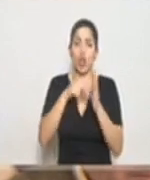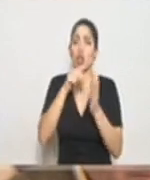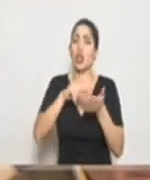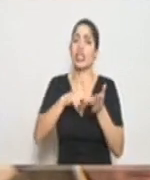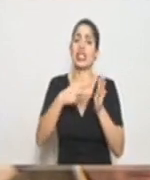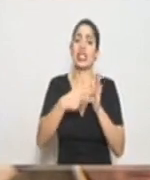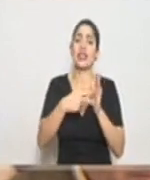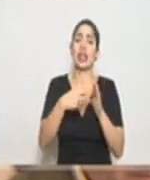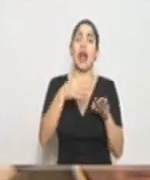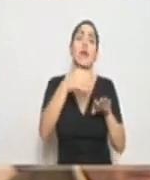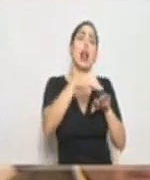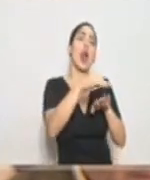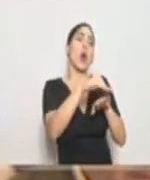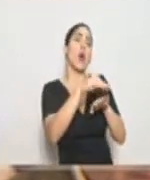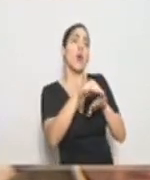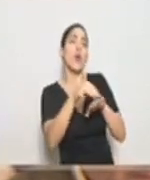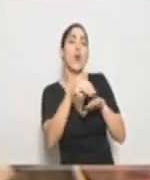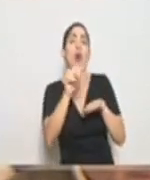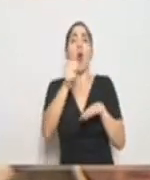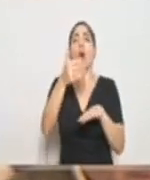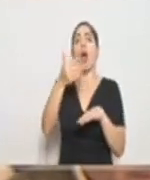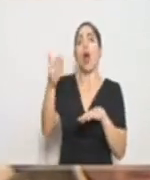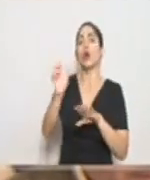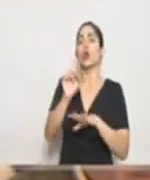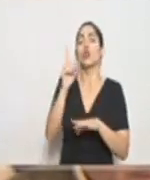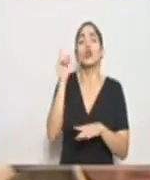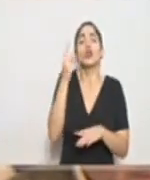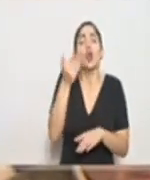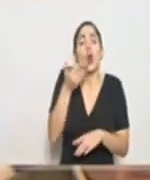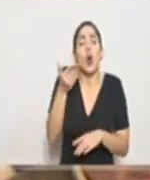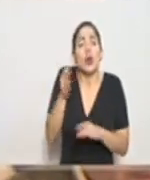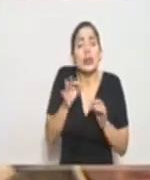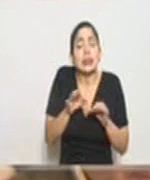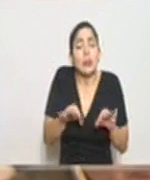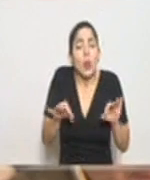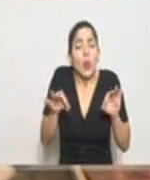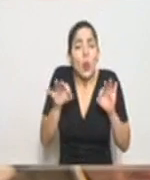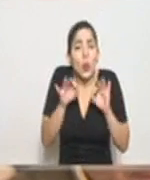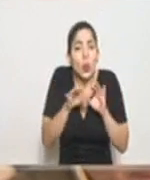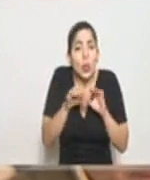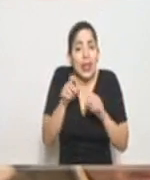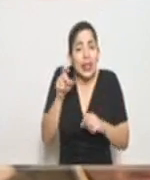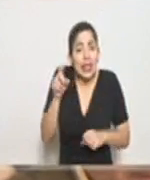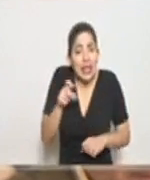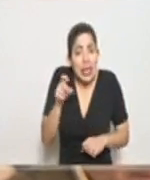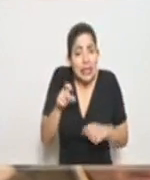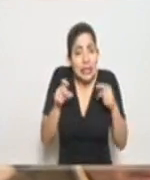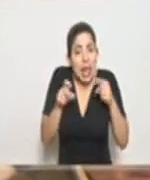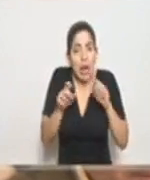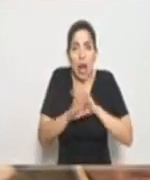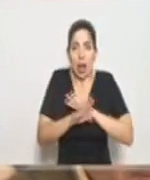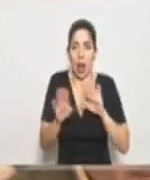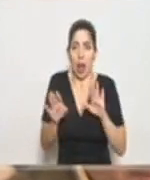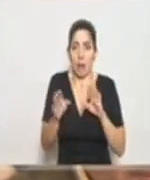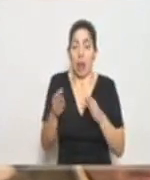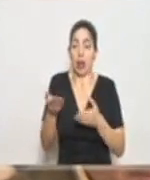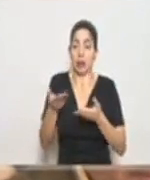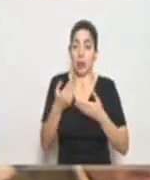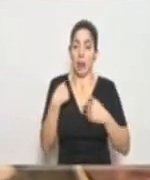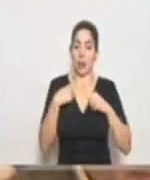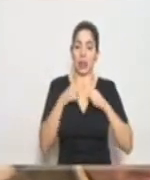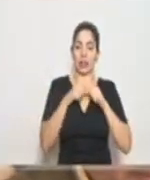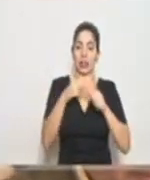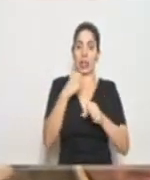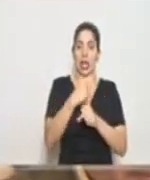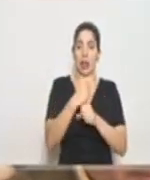de ir a hacerse las uñas no se trata de ir a hacerse otras cosas son cosas muy esenciales muy elementales que permiten justamente que podamos seguir trabajando